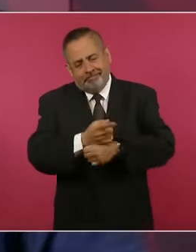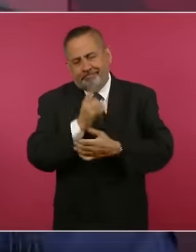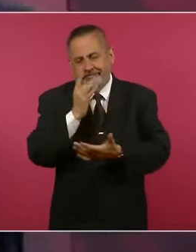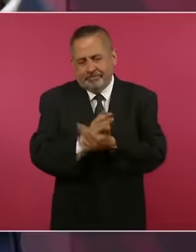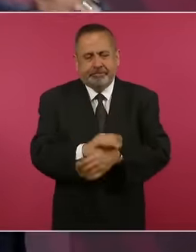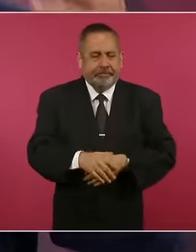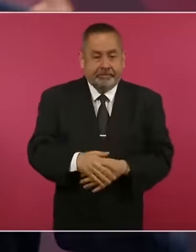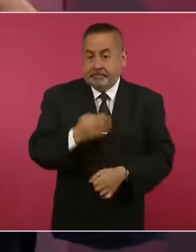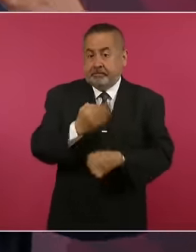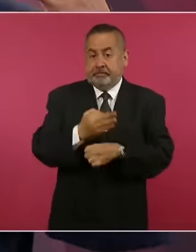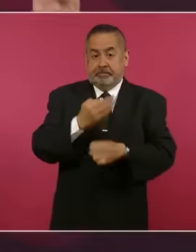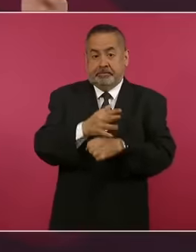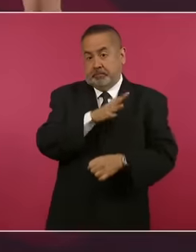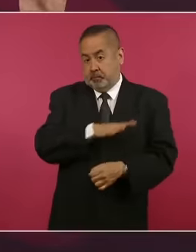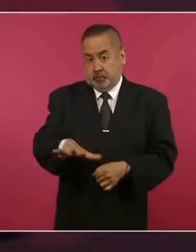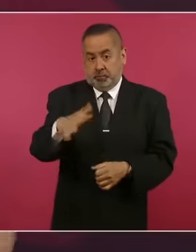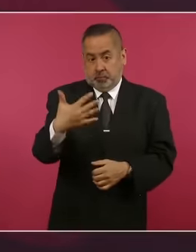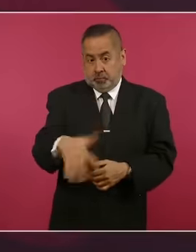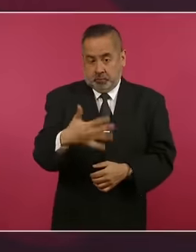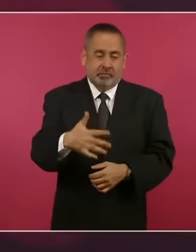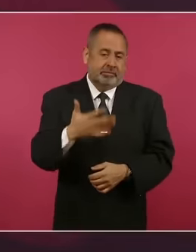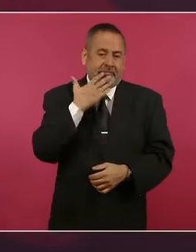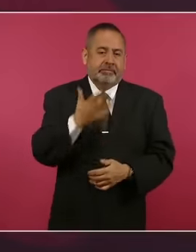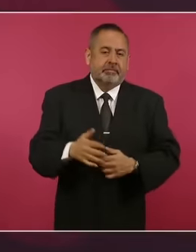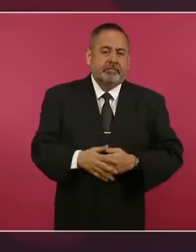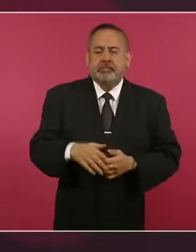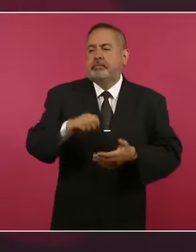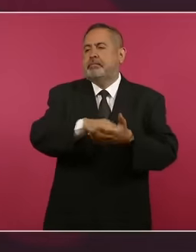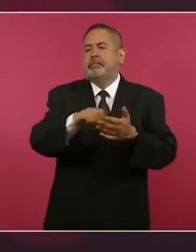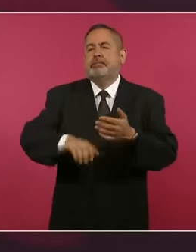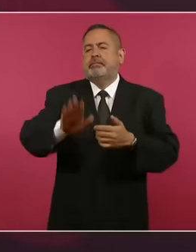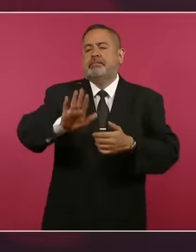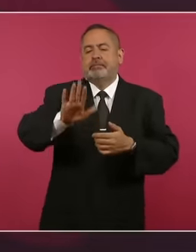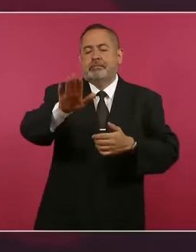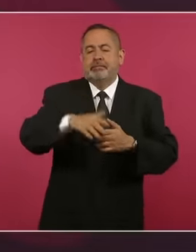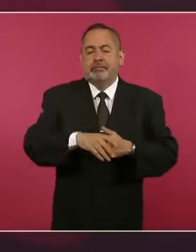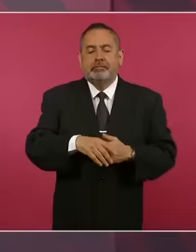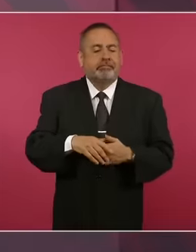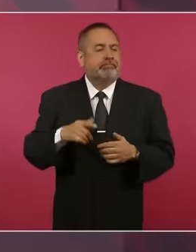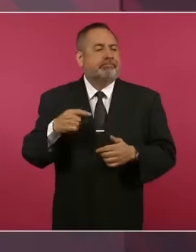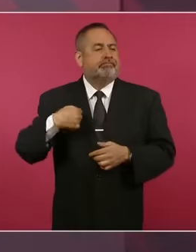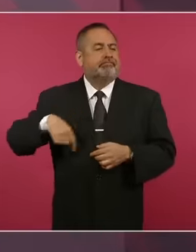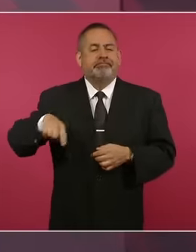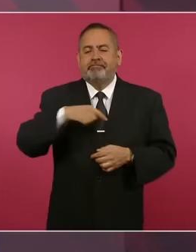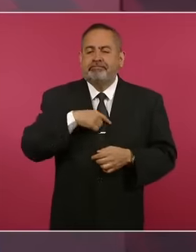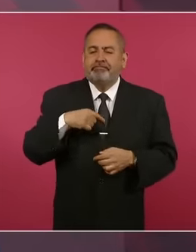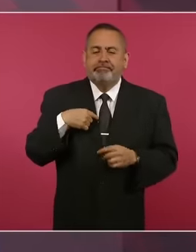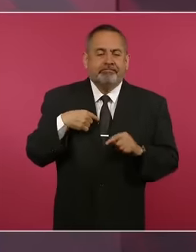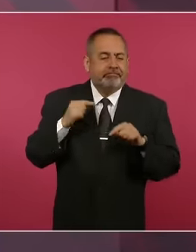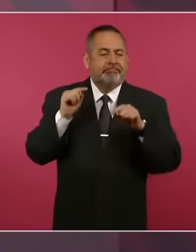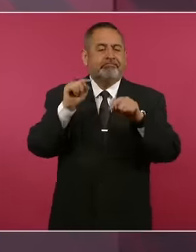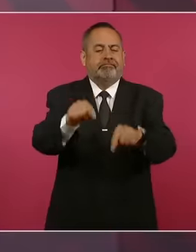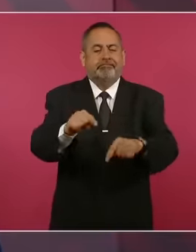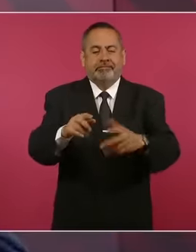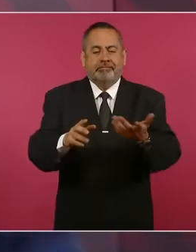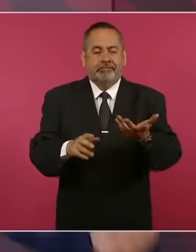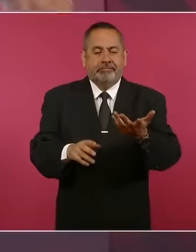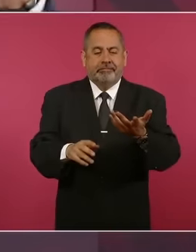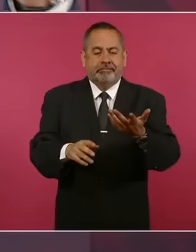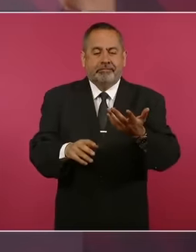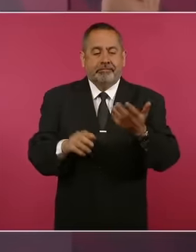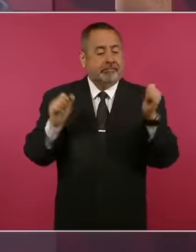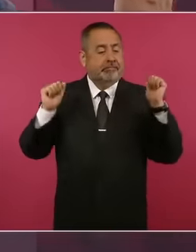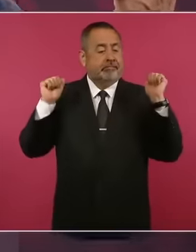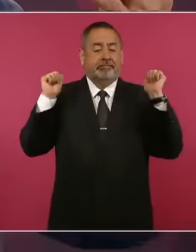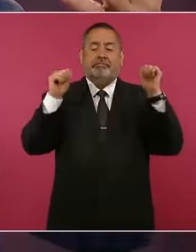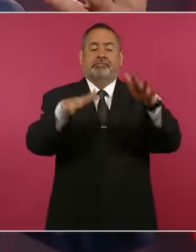Es como si asistiéramos al desfile en donde el